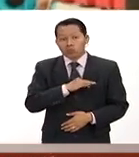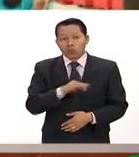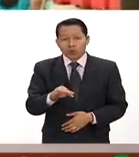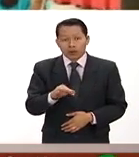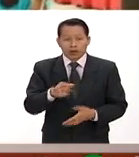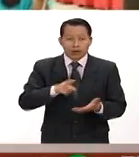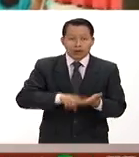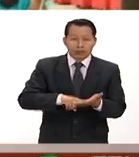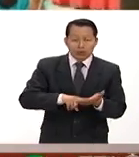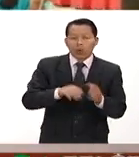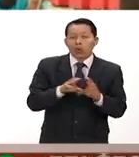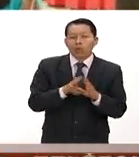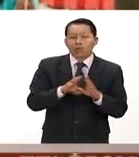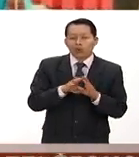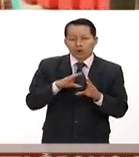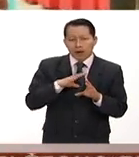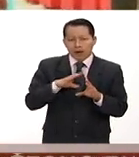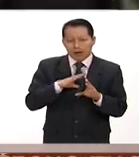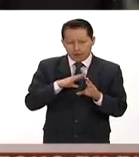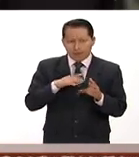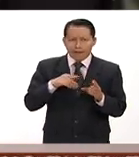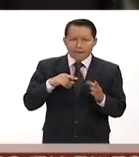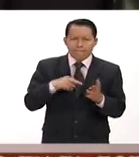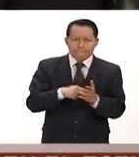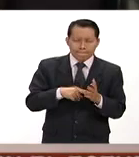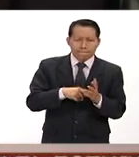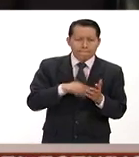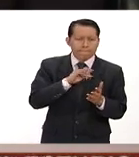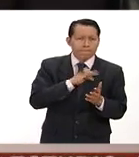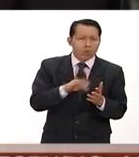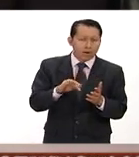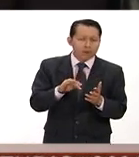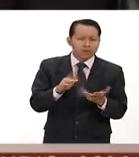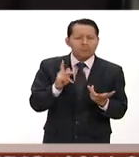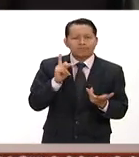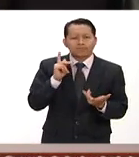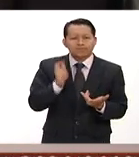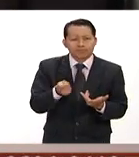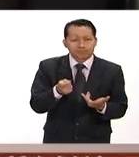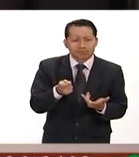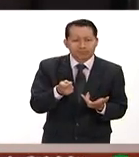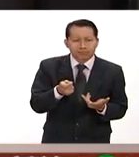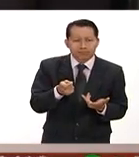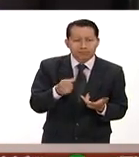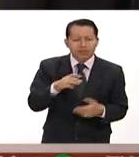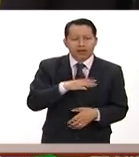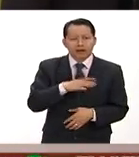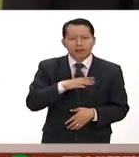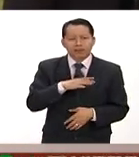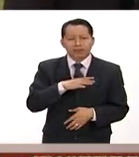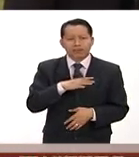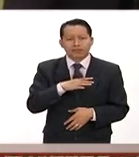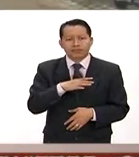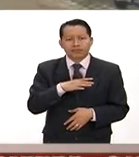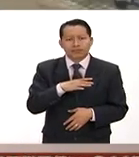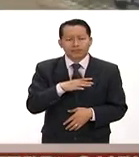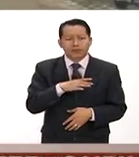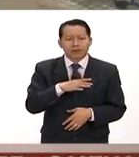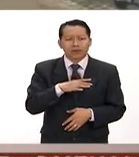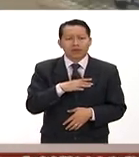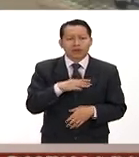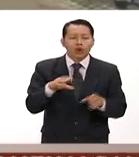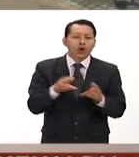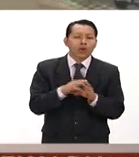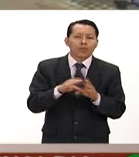la herramienta de la paz tiene digamos ese la